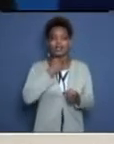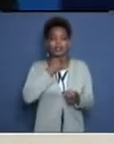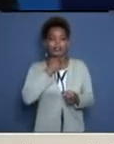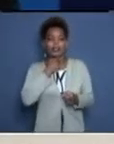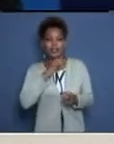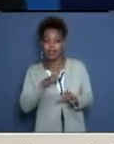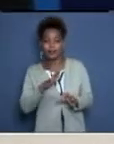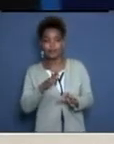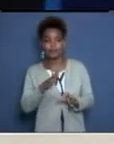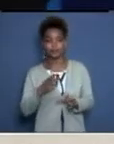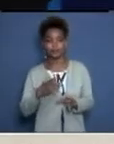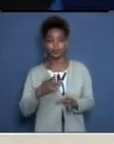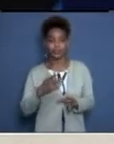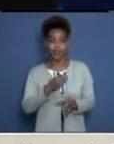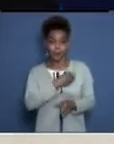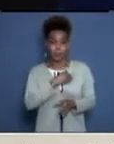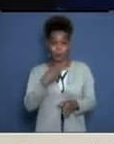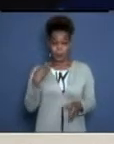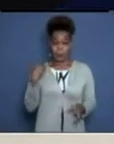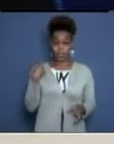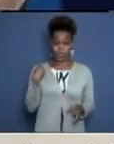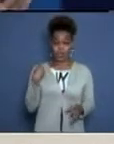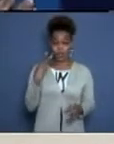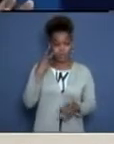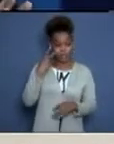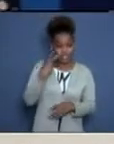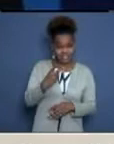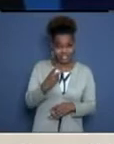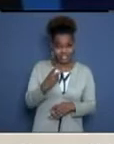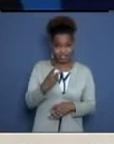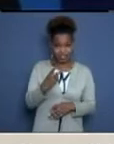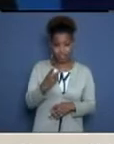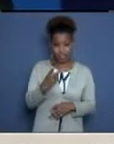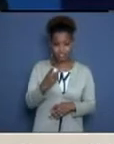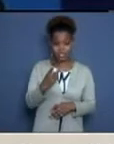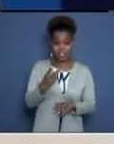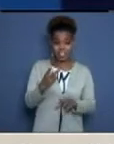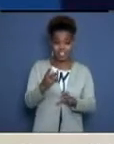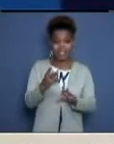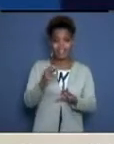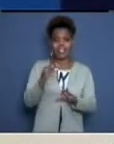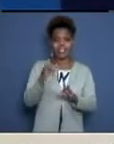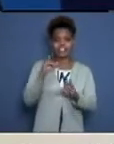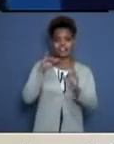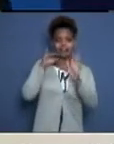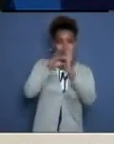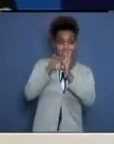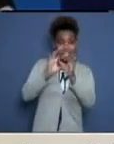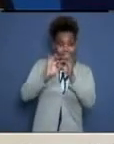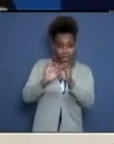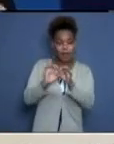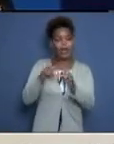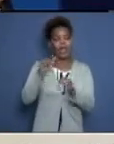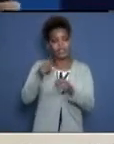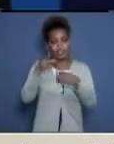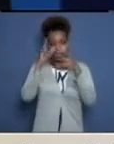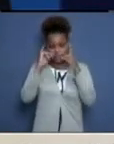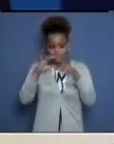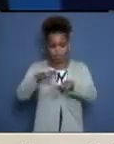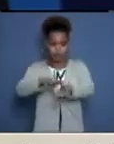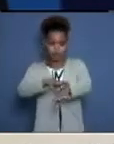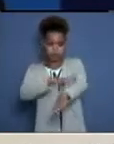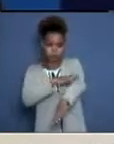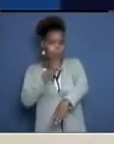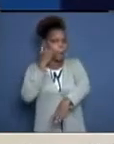los médicos que atienden a los pacientes en la unidad de cuidado intensivo. En el resto de las áreas del hospital no utilizan este tipo